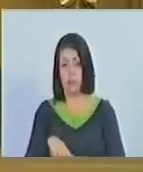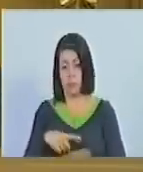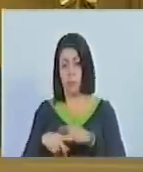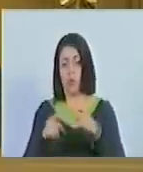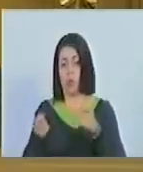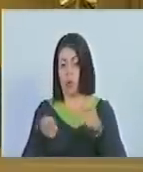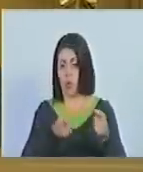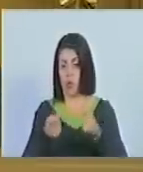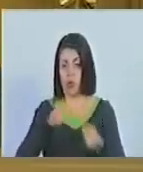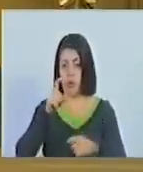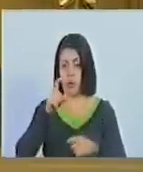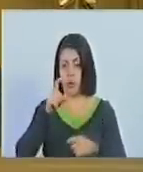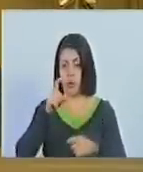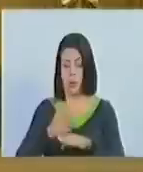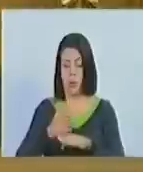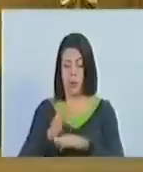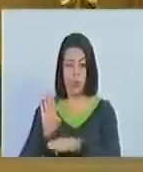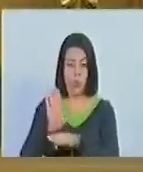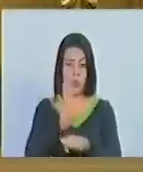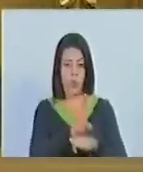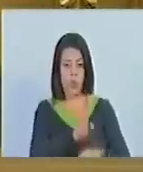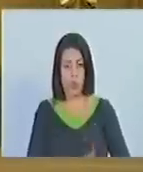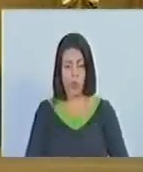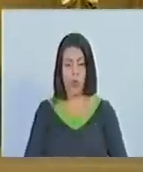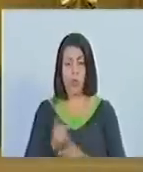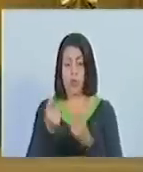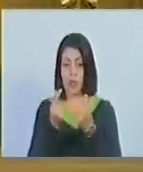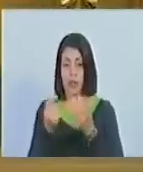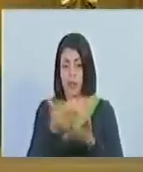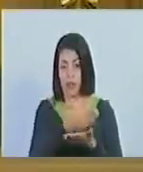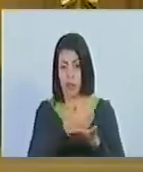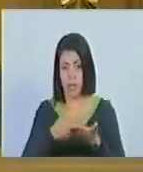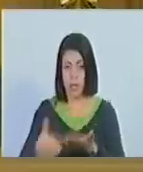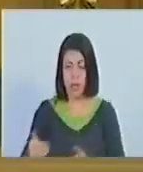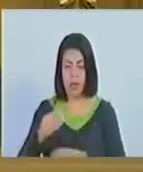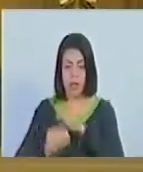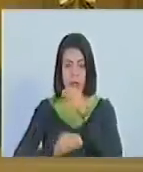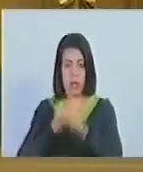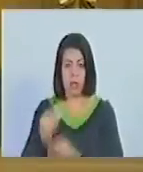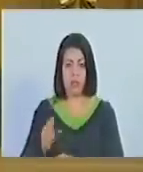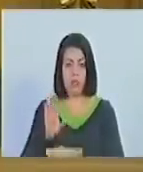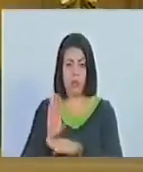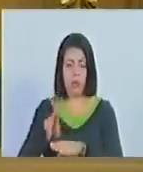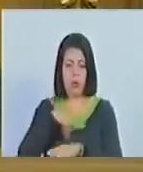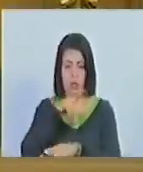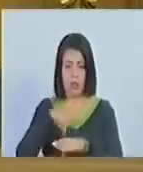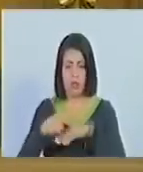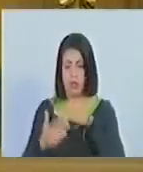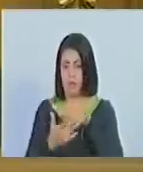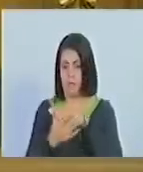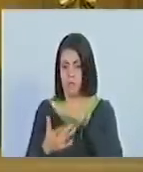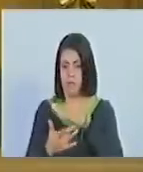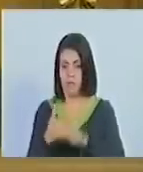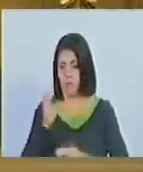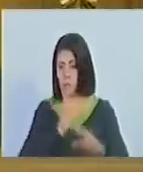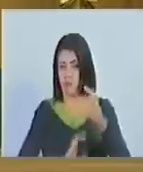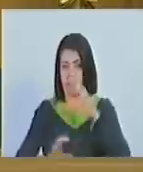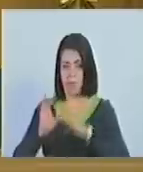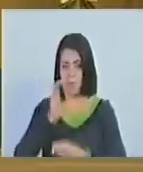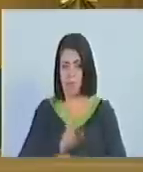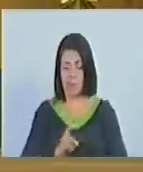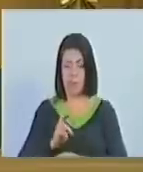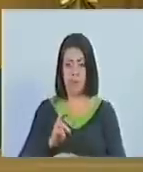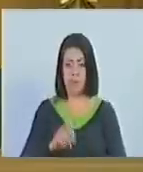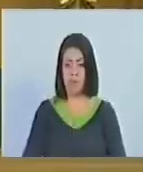de los controles necesarios para preservar los recursos hidrobiológicos bajo los criterios técnicos y científicos